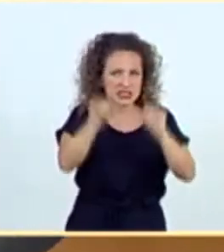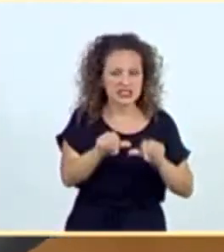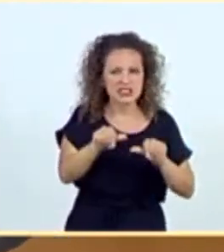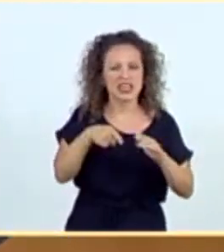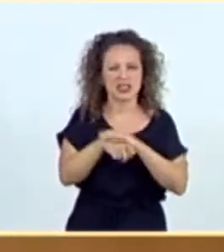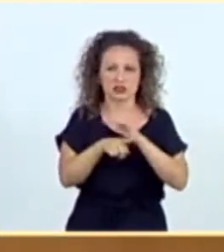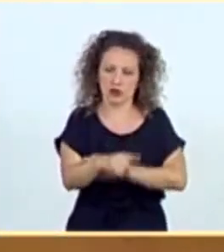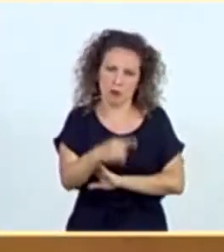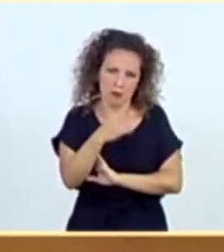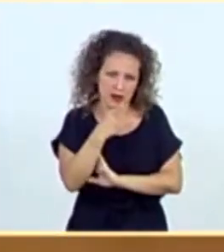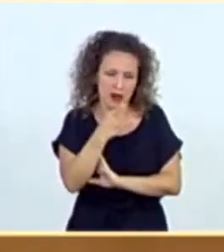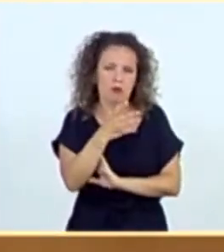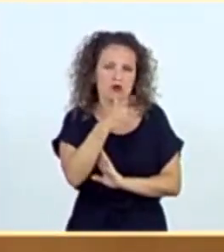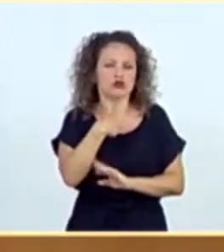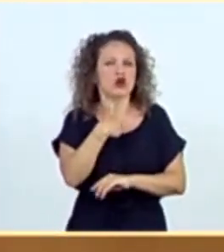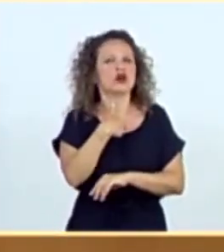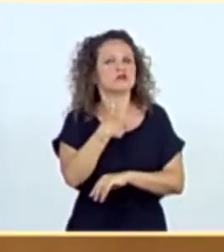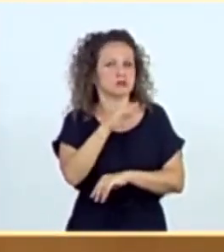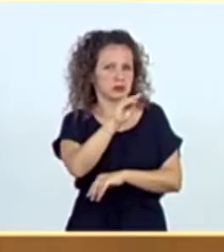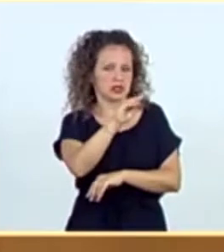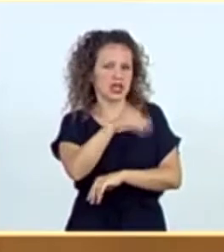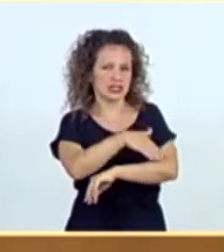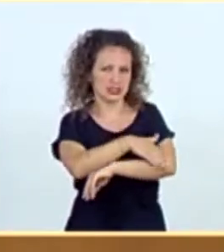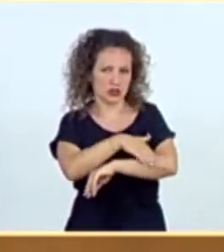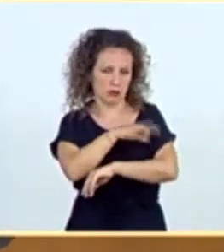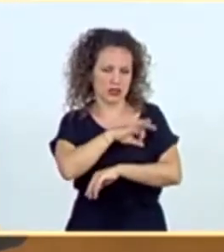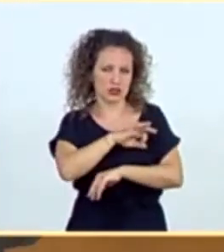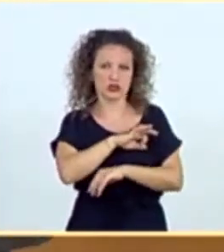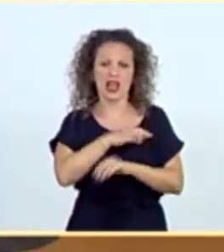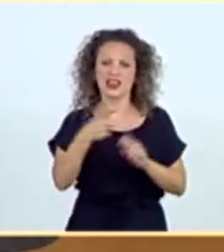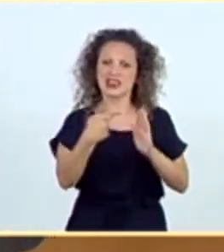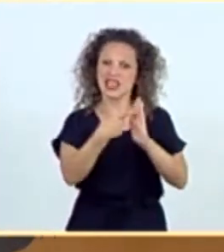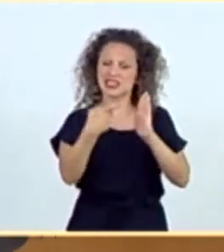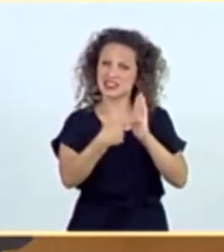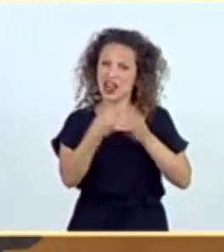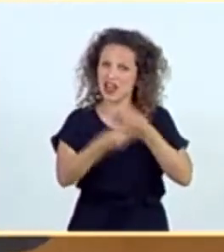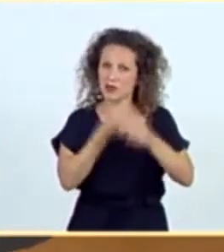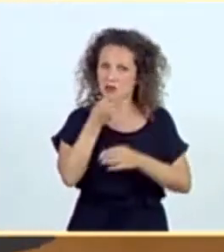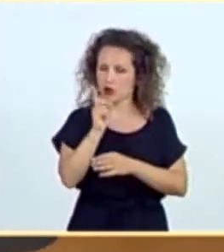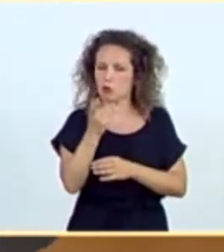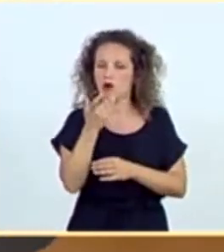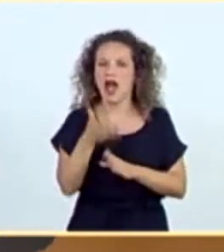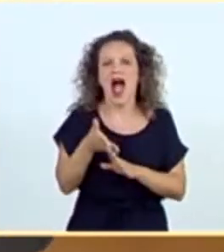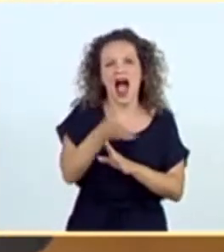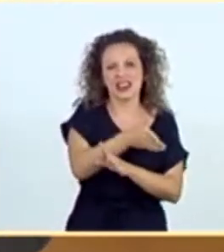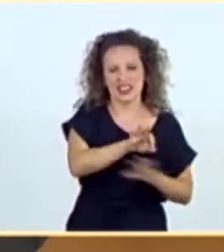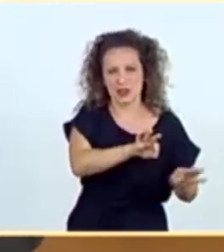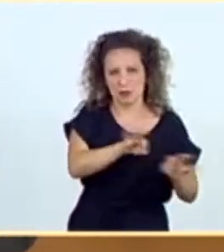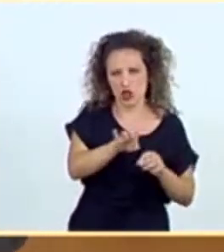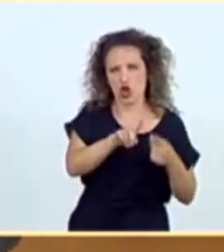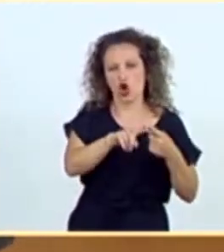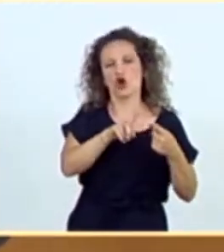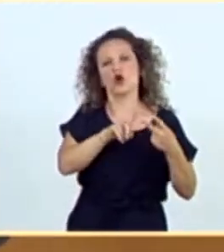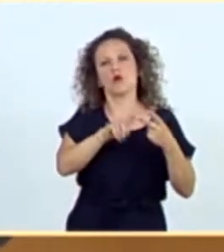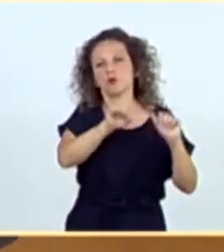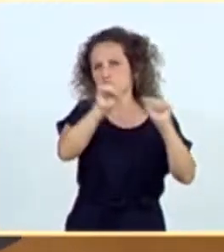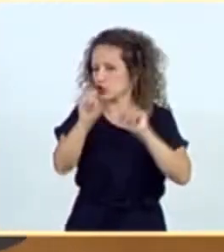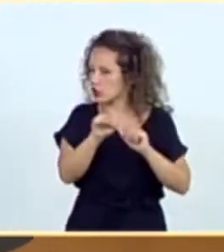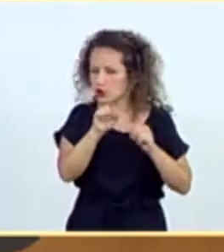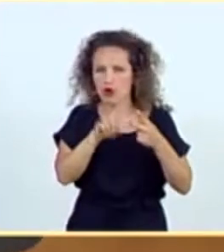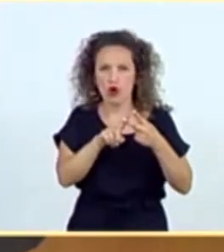Señor ministro, el no haber hecho bien las cosas en la escalada, no anticipación, no protección y haberlas hecho peor